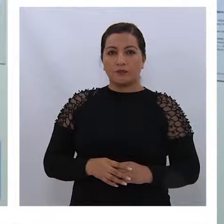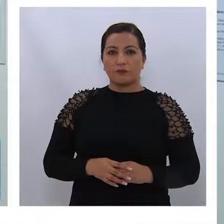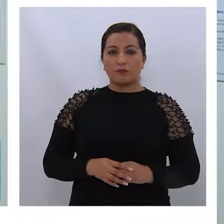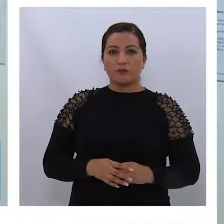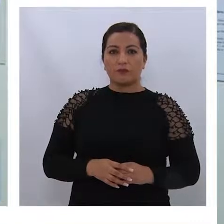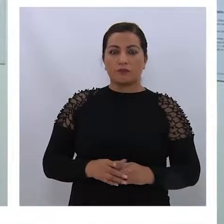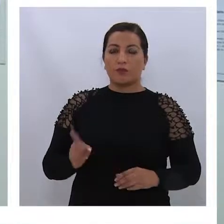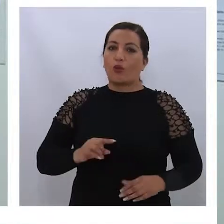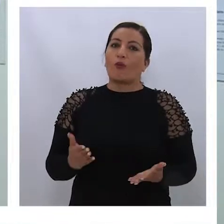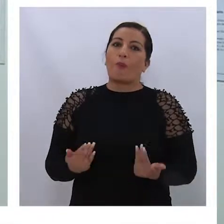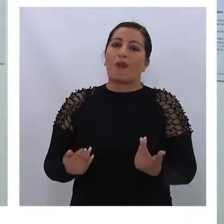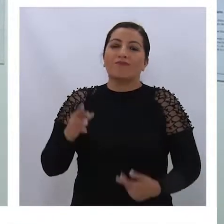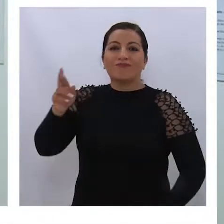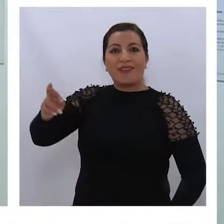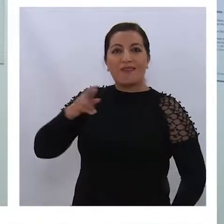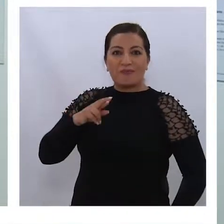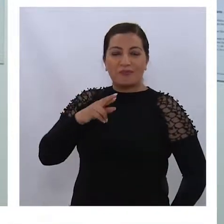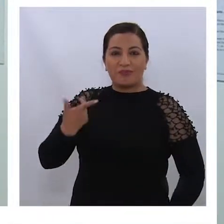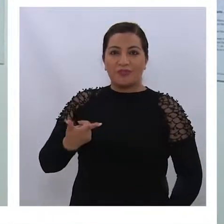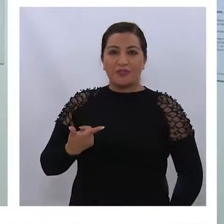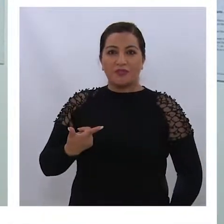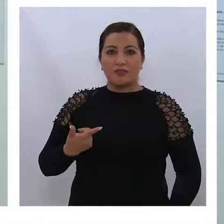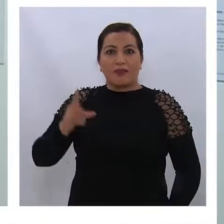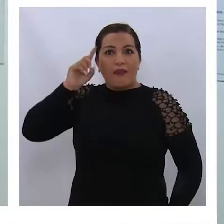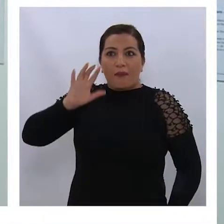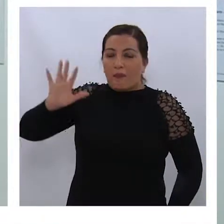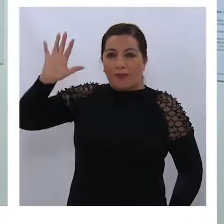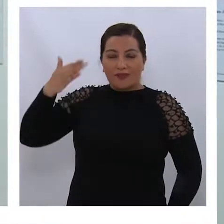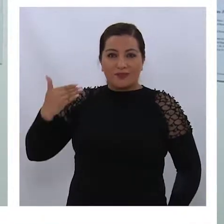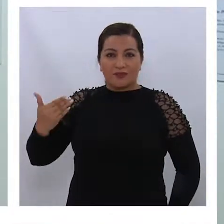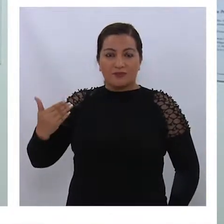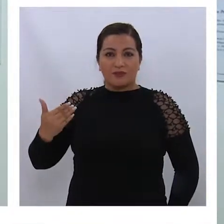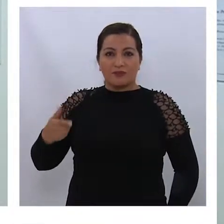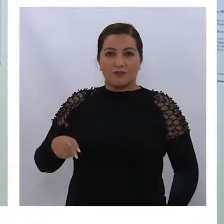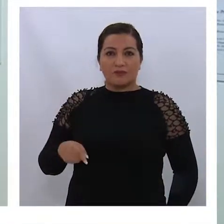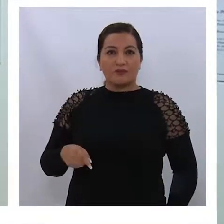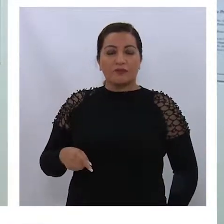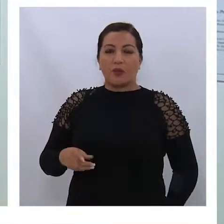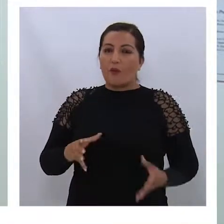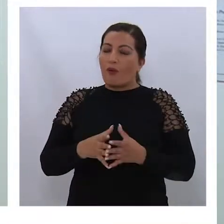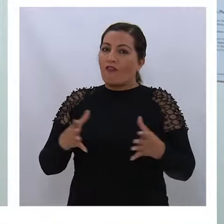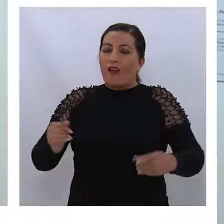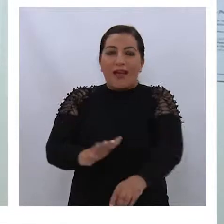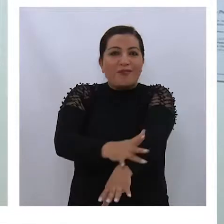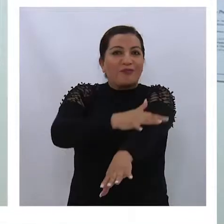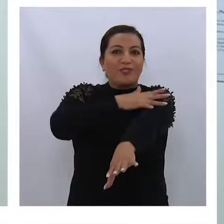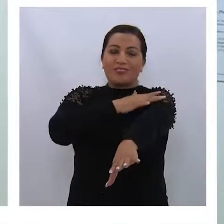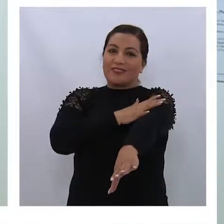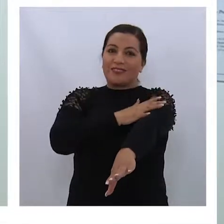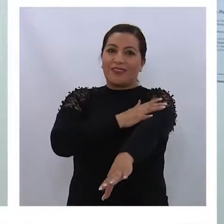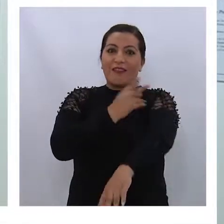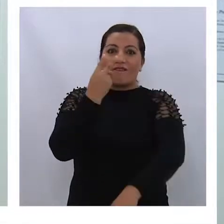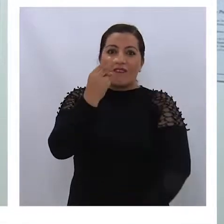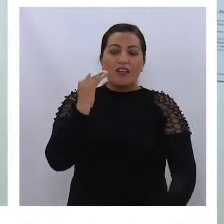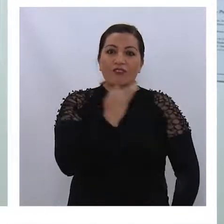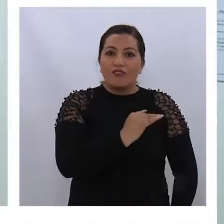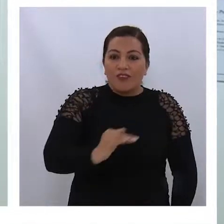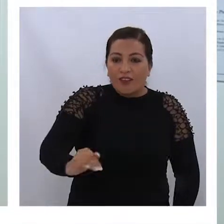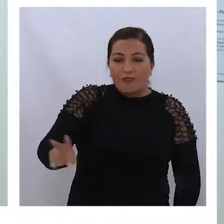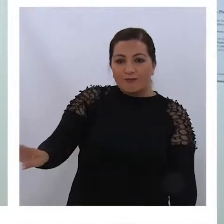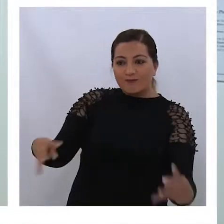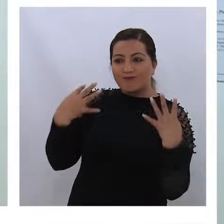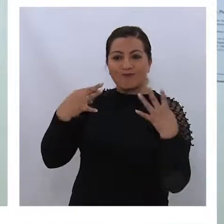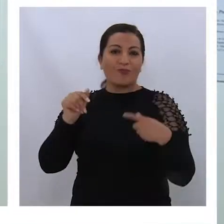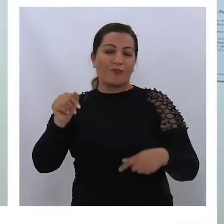Yo no esperé la respuesta que imaginaba, porque es demasiado emocionante ver los niños,